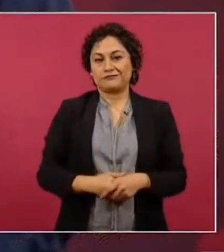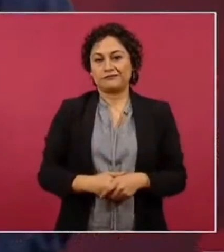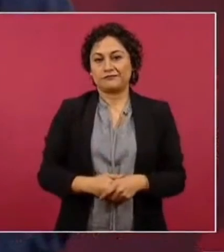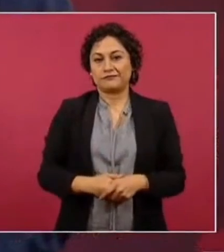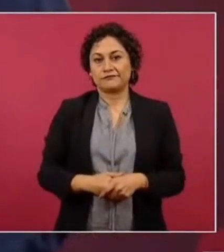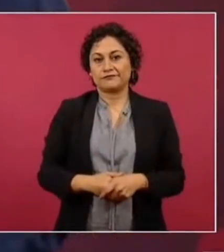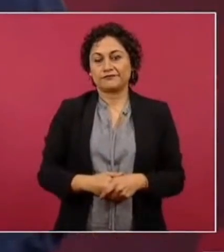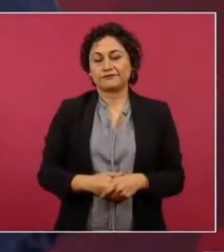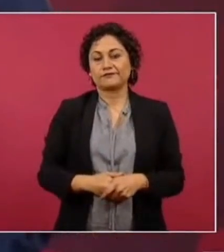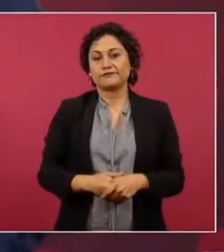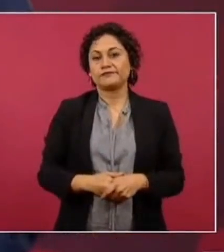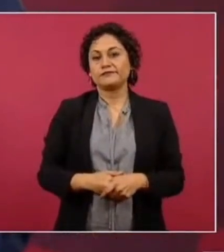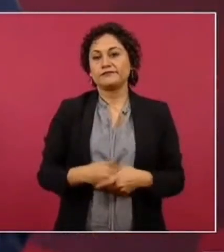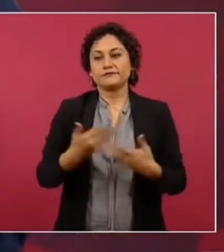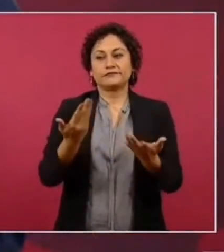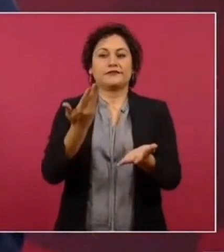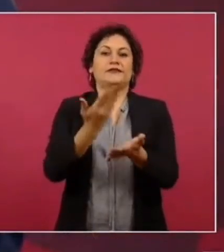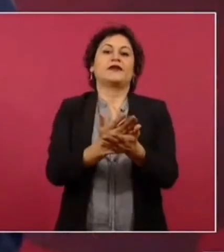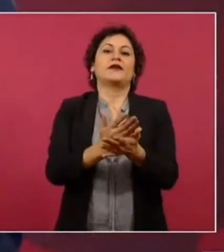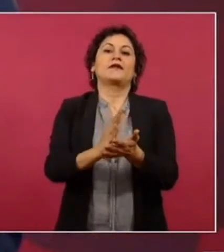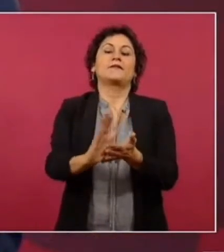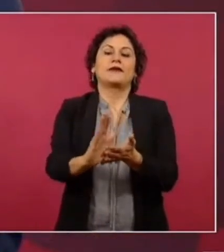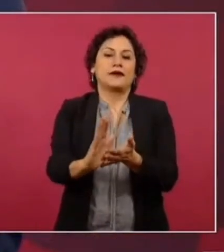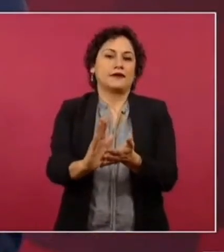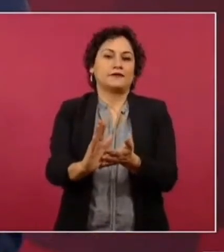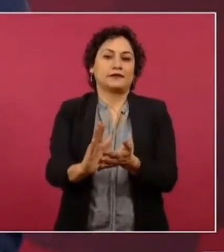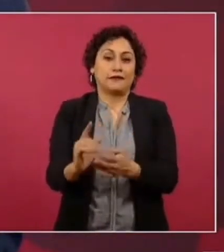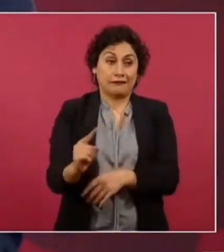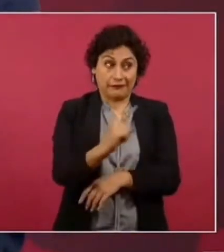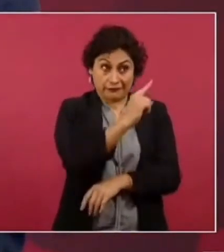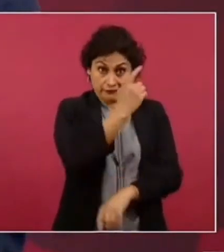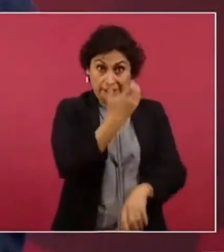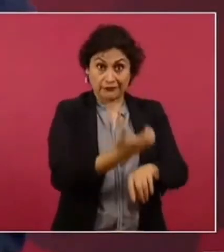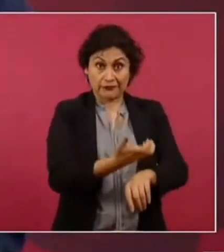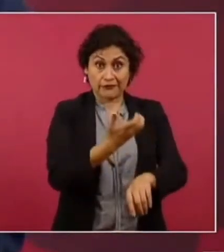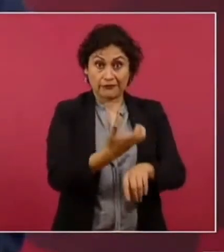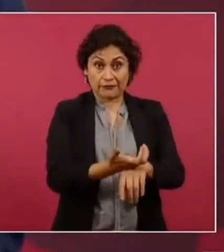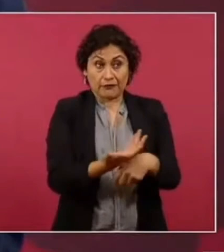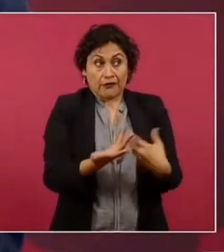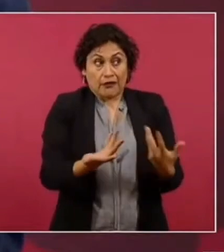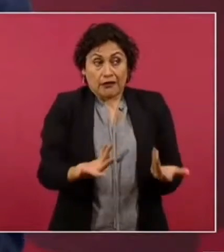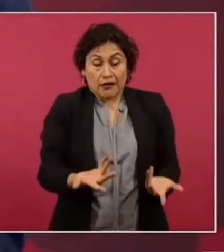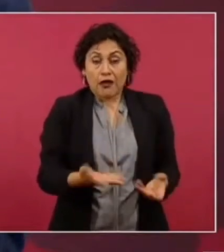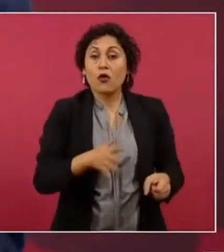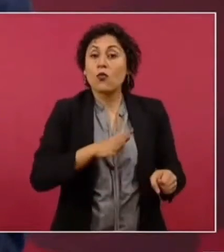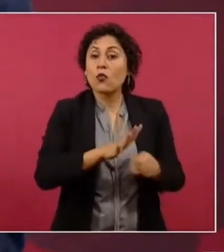no hacer allá lo que les corresponde